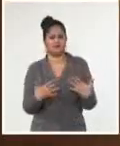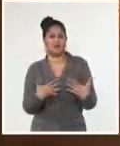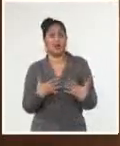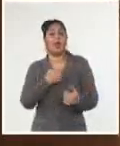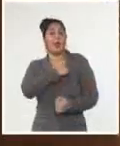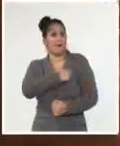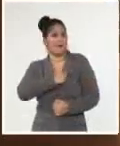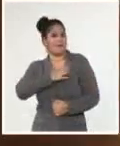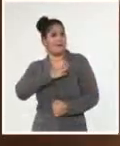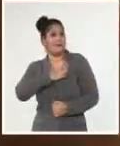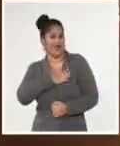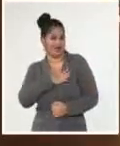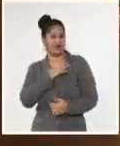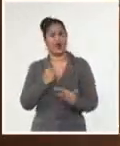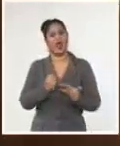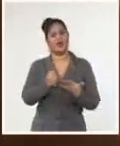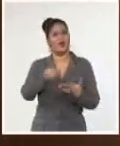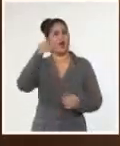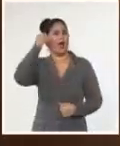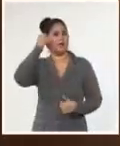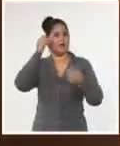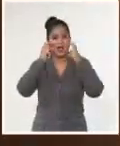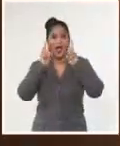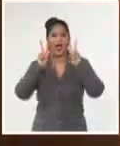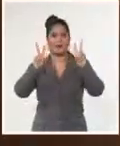ayudaron a aprender a vivir mejor.